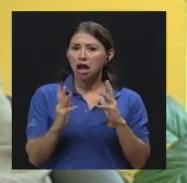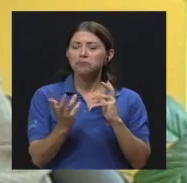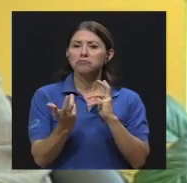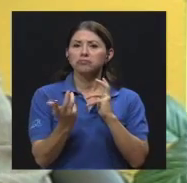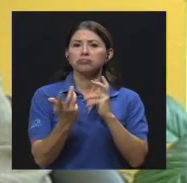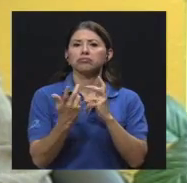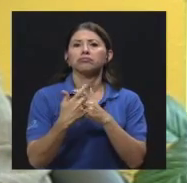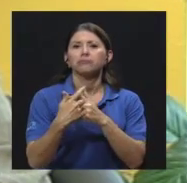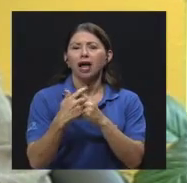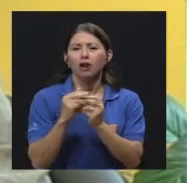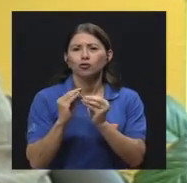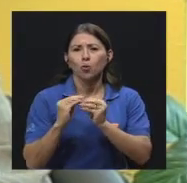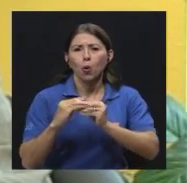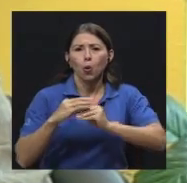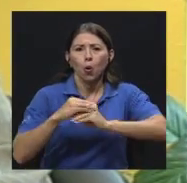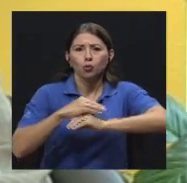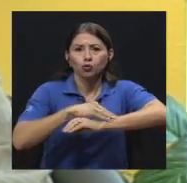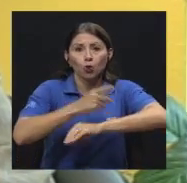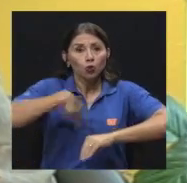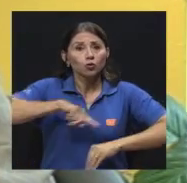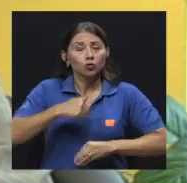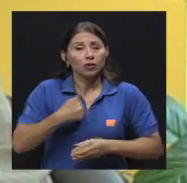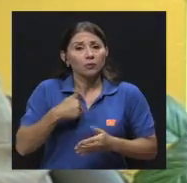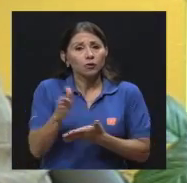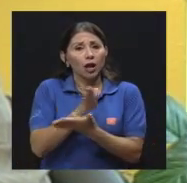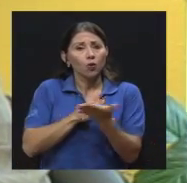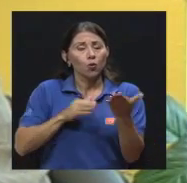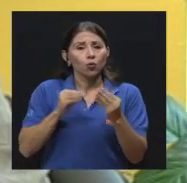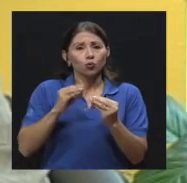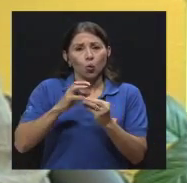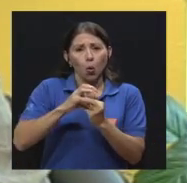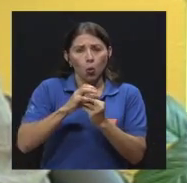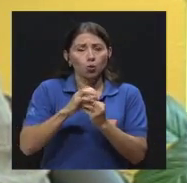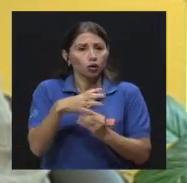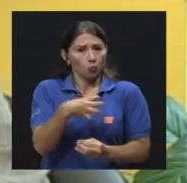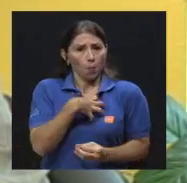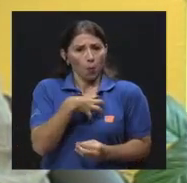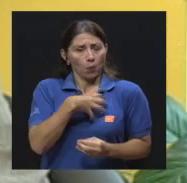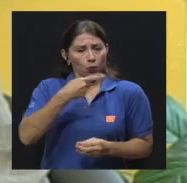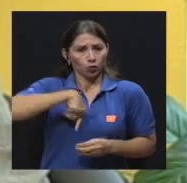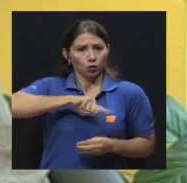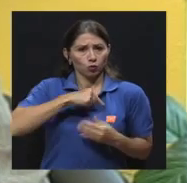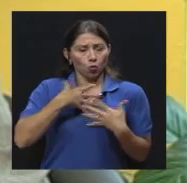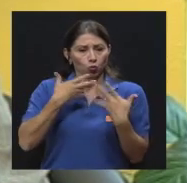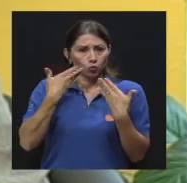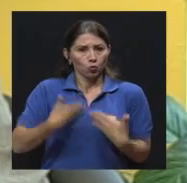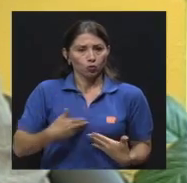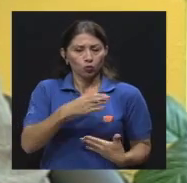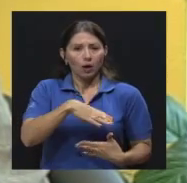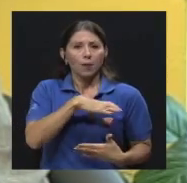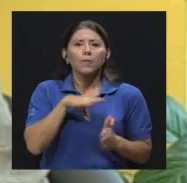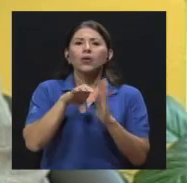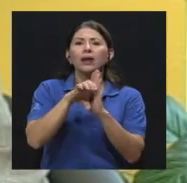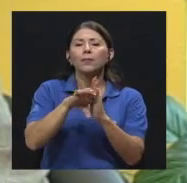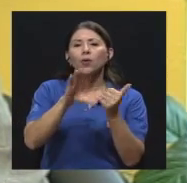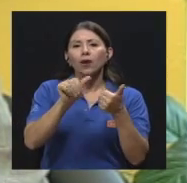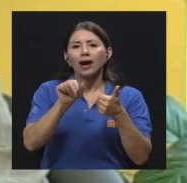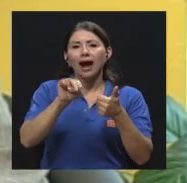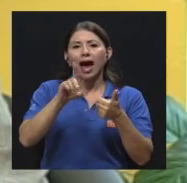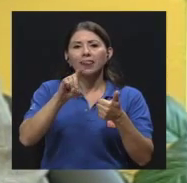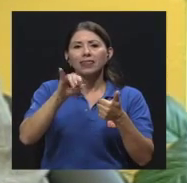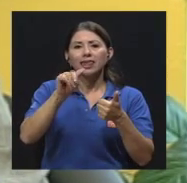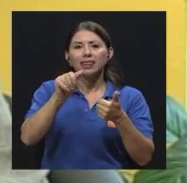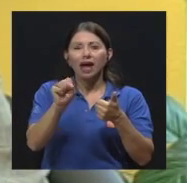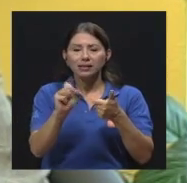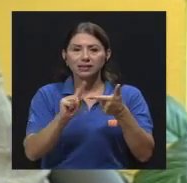y tenemos algunos hongos que son saprófitos propios de nuestra flora, ¿verdad? Como las cándidas o como los